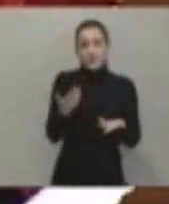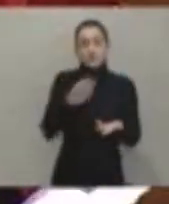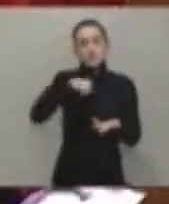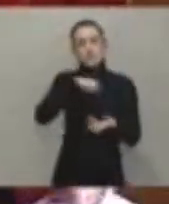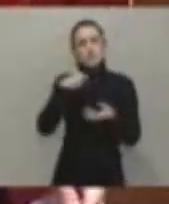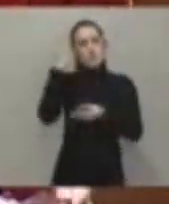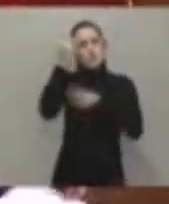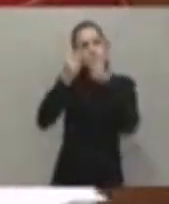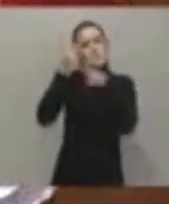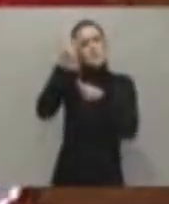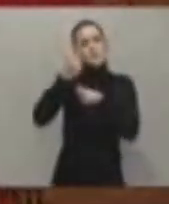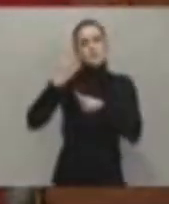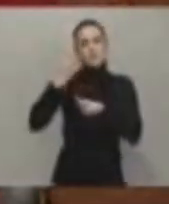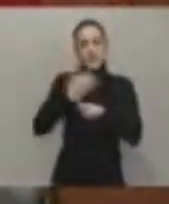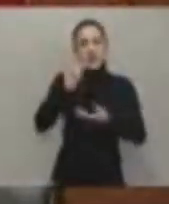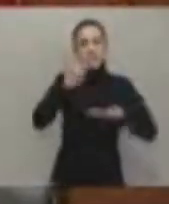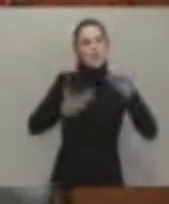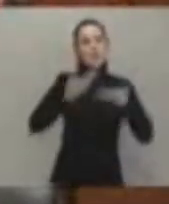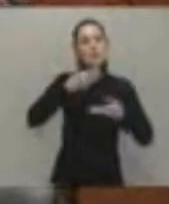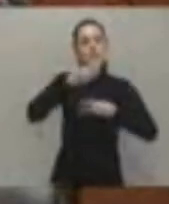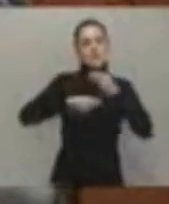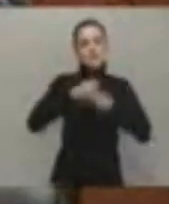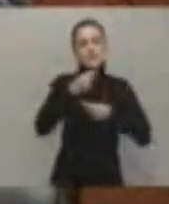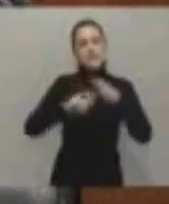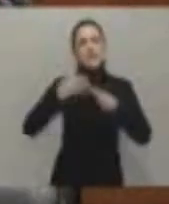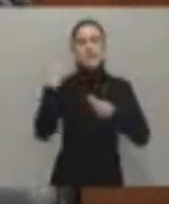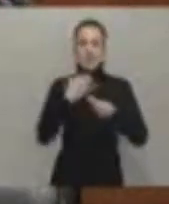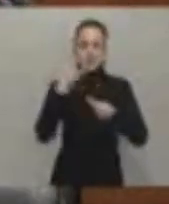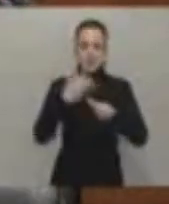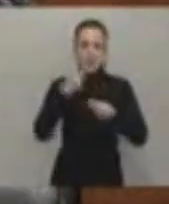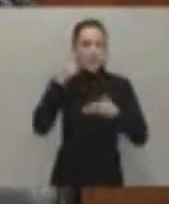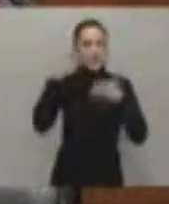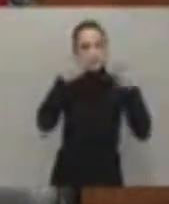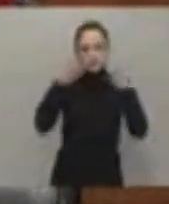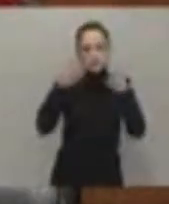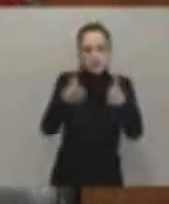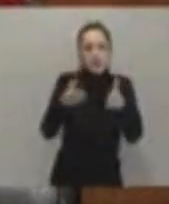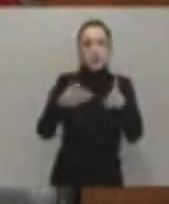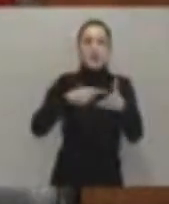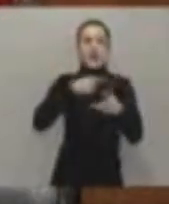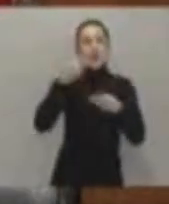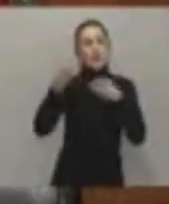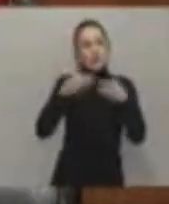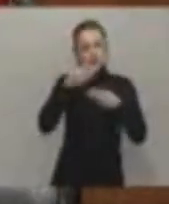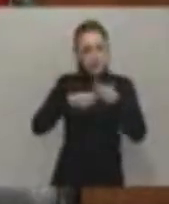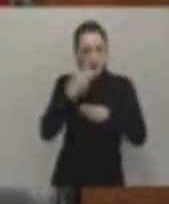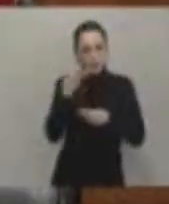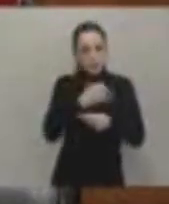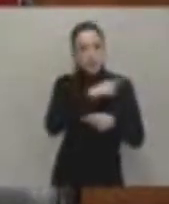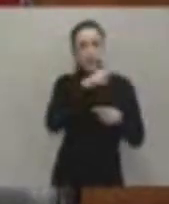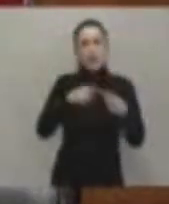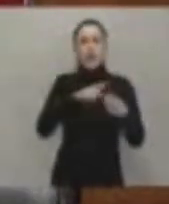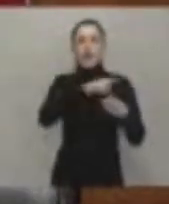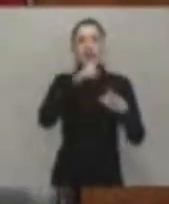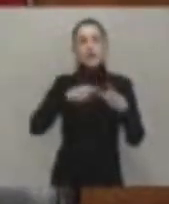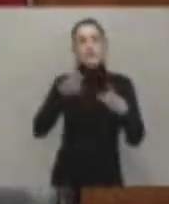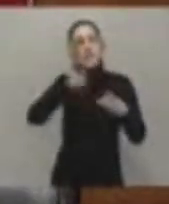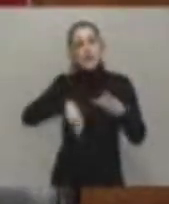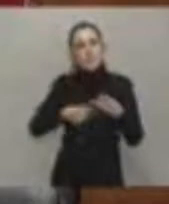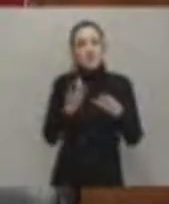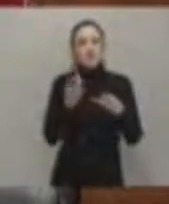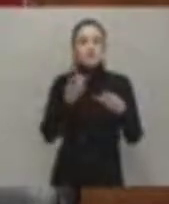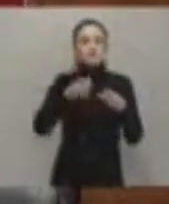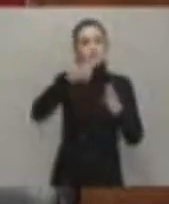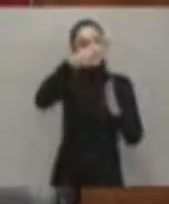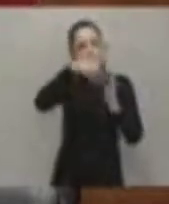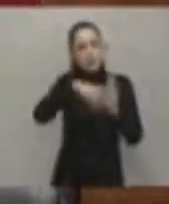que tenían que haber hecho evaluaciones, que tenían que haber hecho seguimiento, que tenían que haber hecho un mapa de demanda